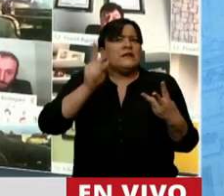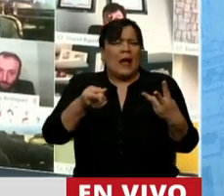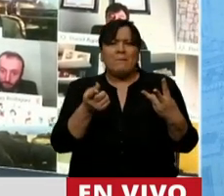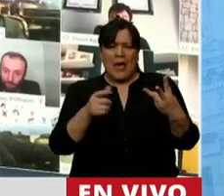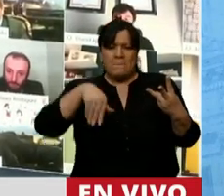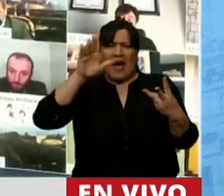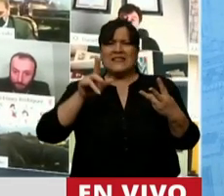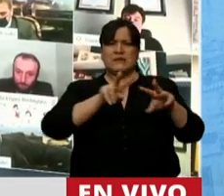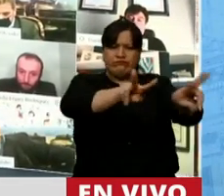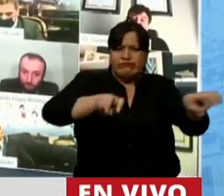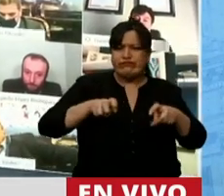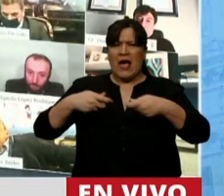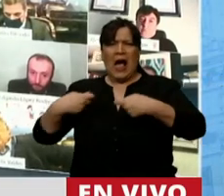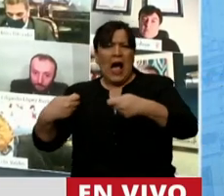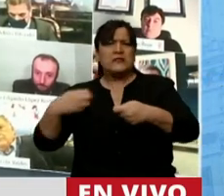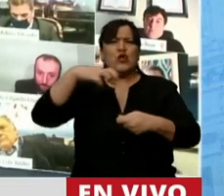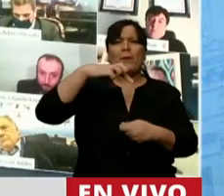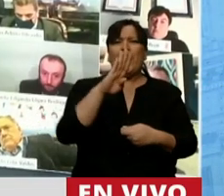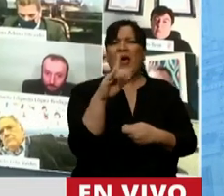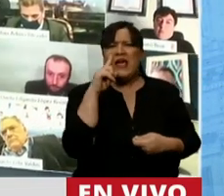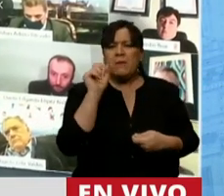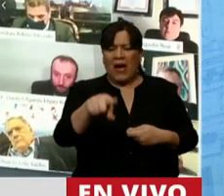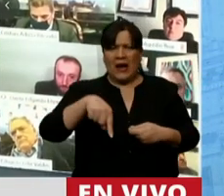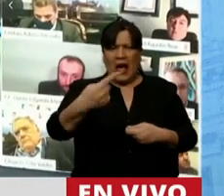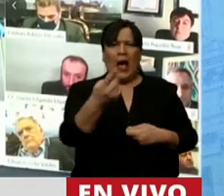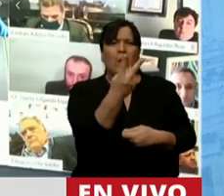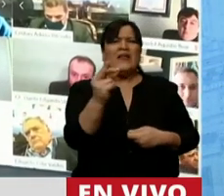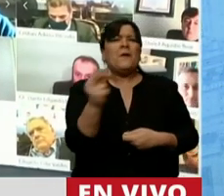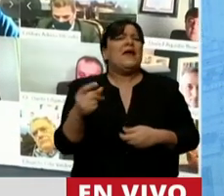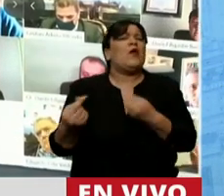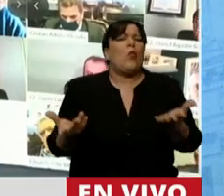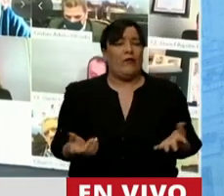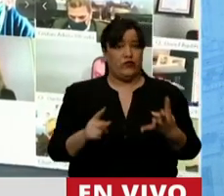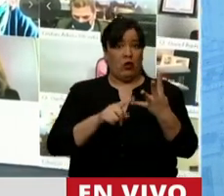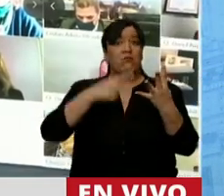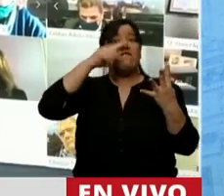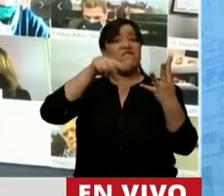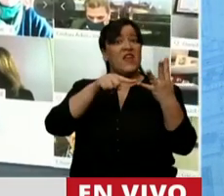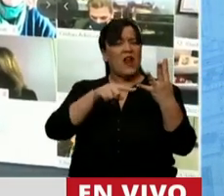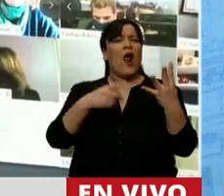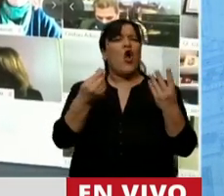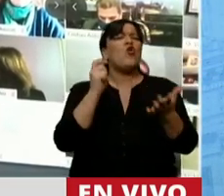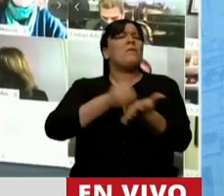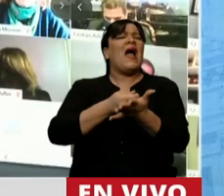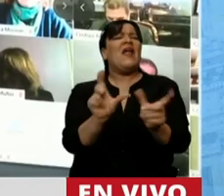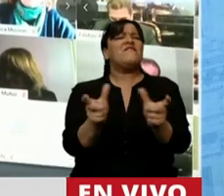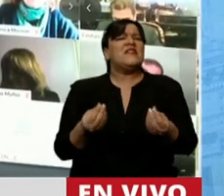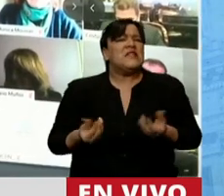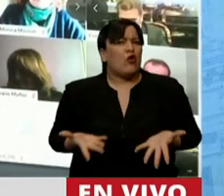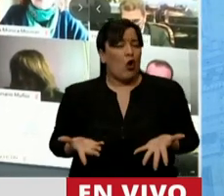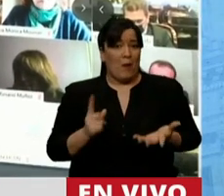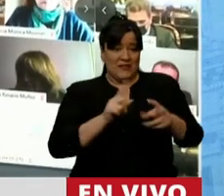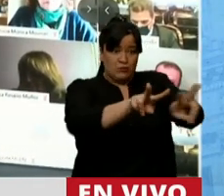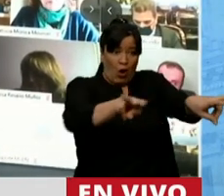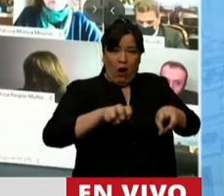primario que estiman en términos de PDI para el 2020? Y, finalmente, ¿cómo piensan pagar la diferencia entre lo que